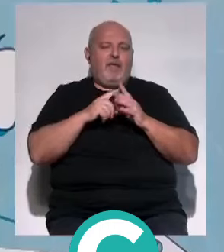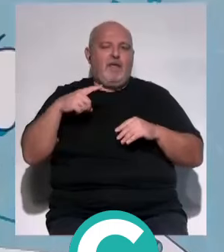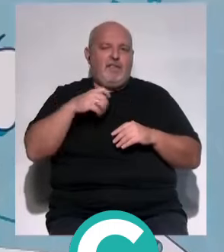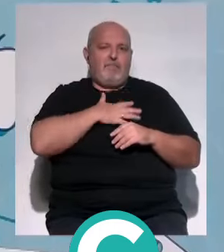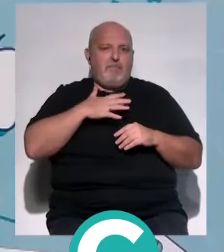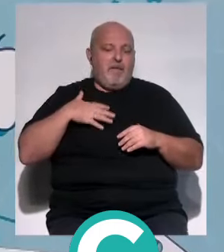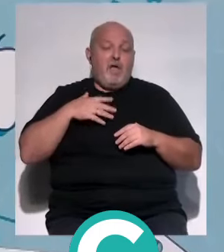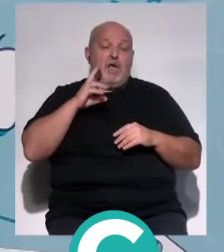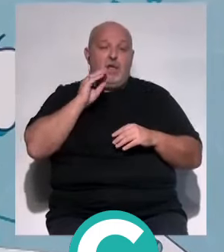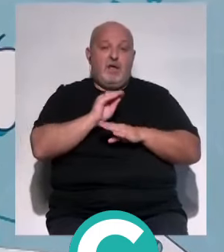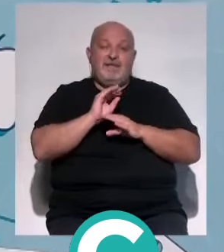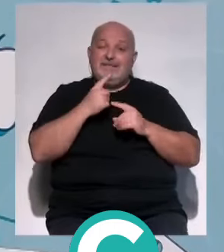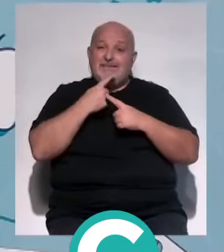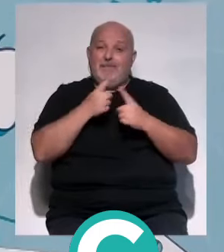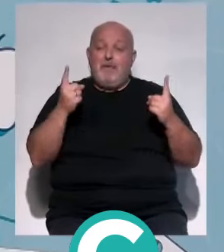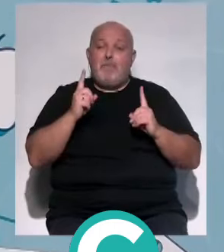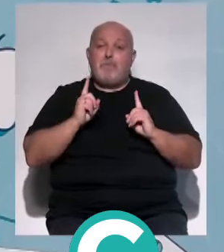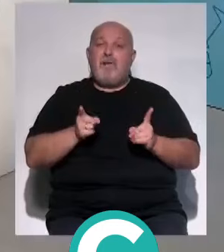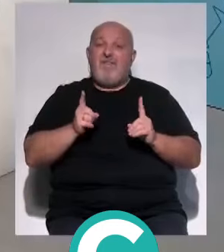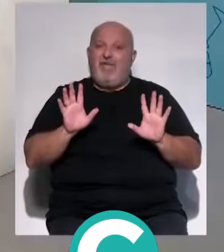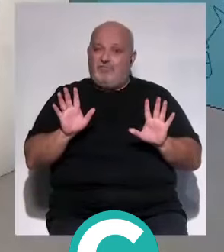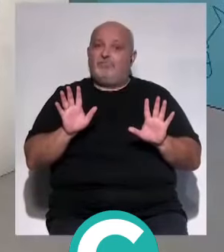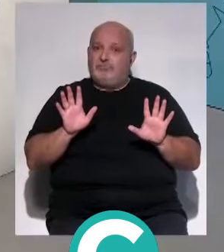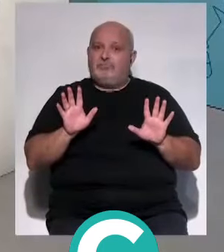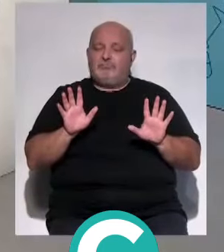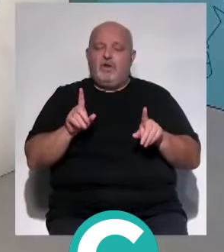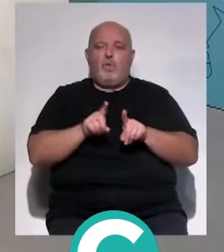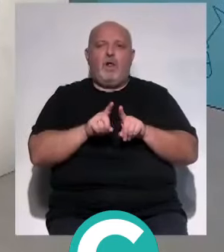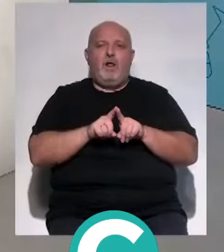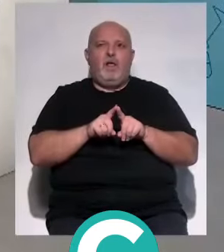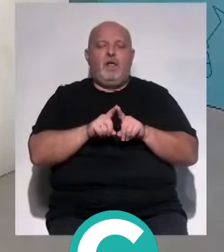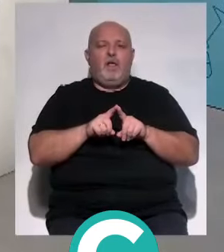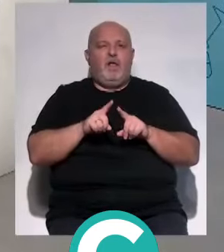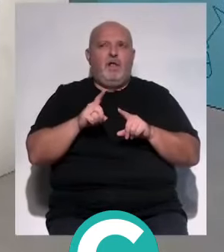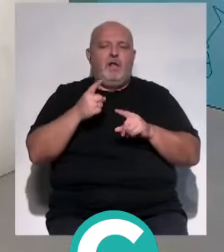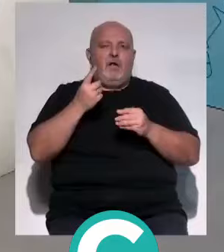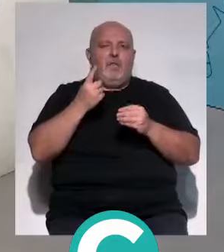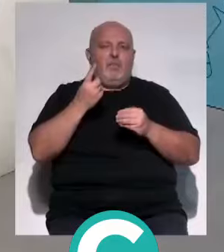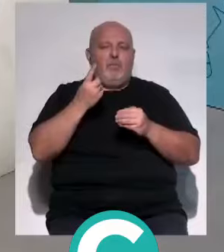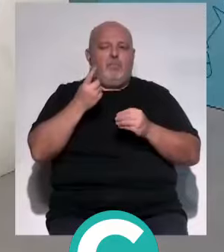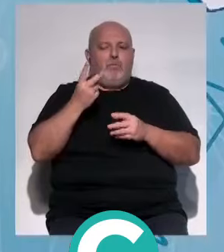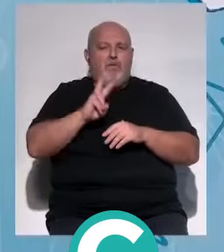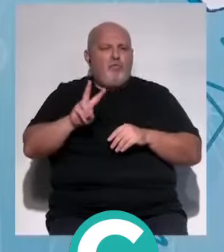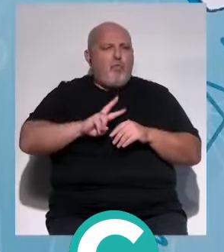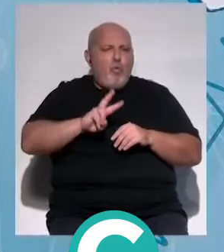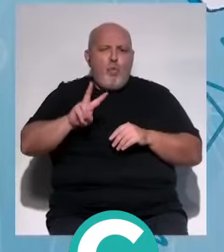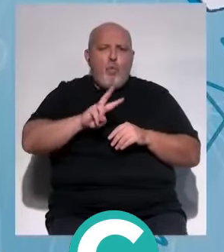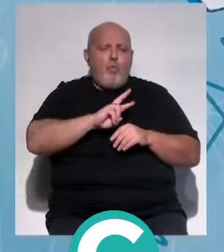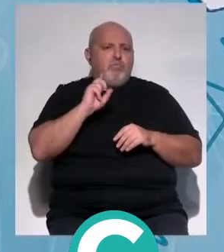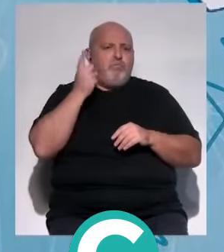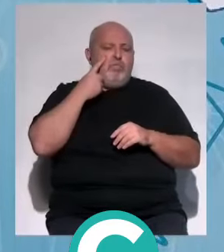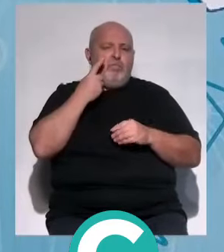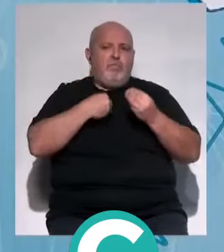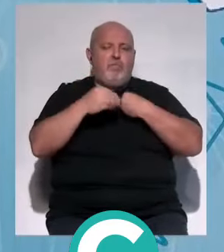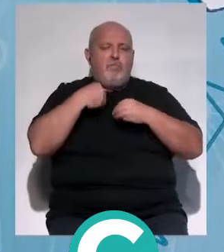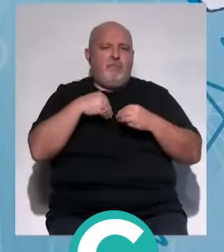cáncer de mama. Ojo que siempre digo la prevención. No te estoy diciendo que porque te atiborres a brócoli, te han detectado cáncer